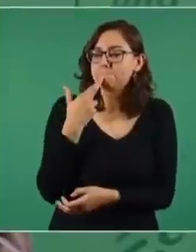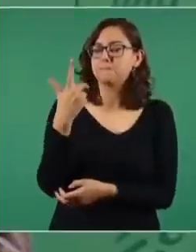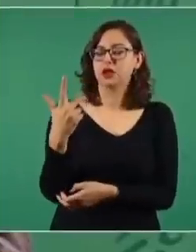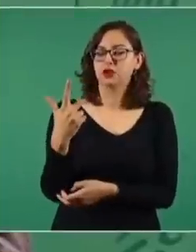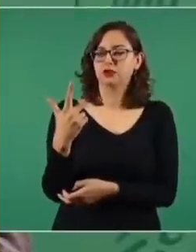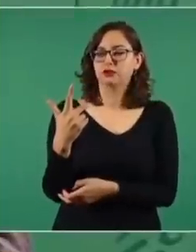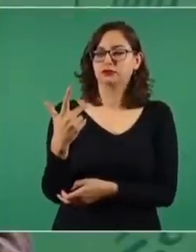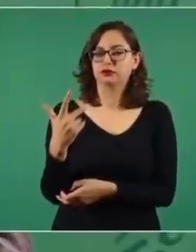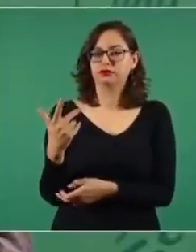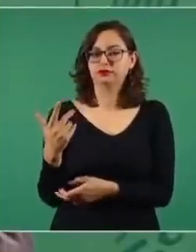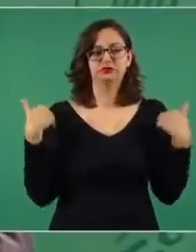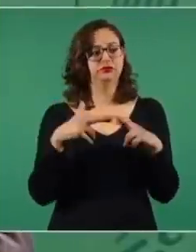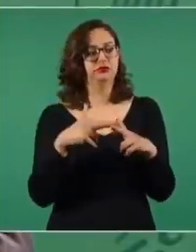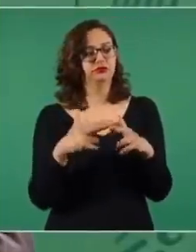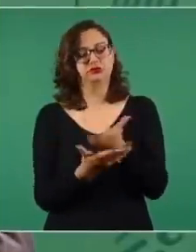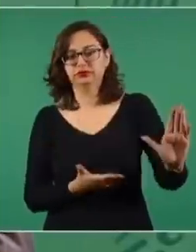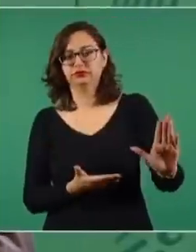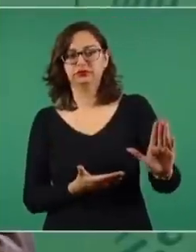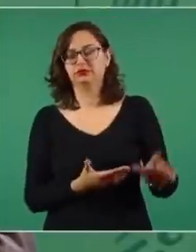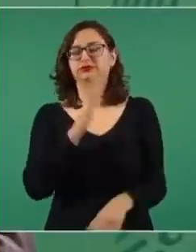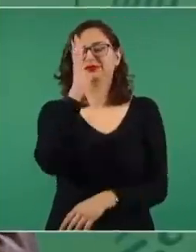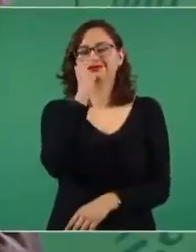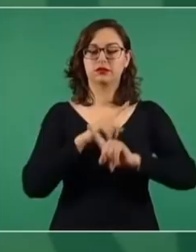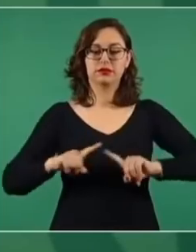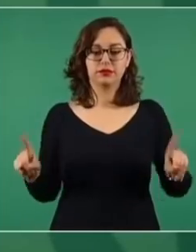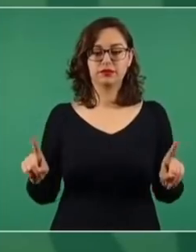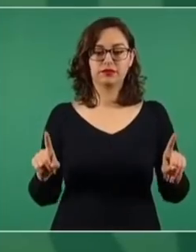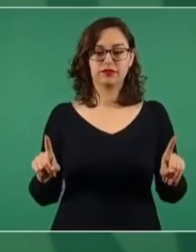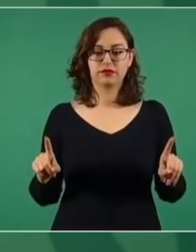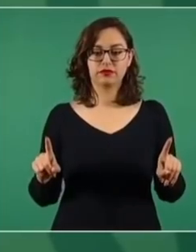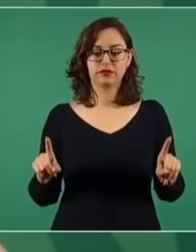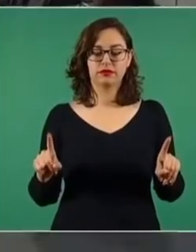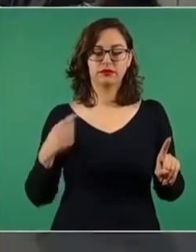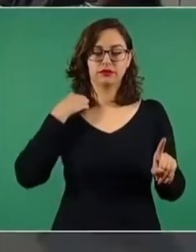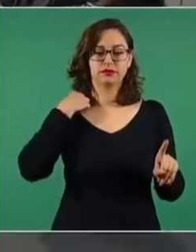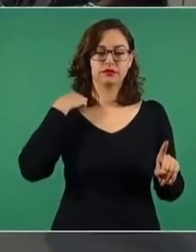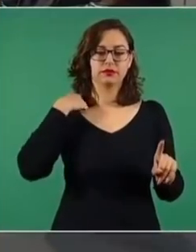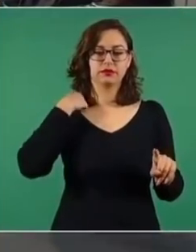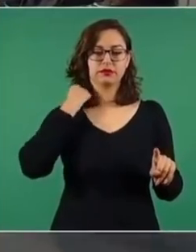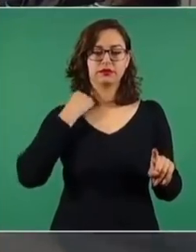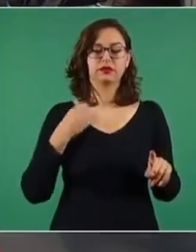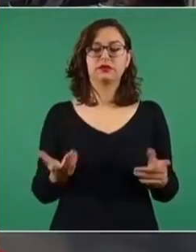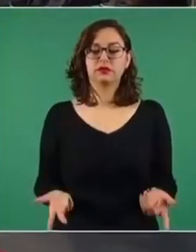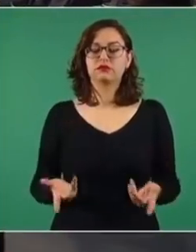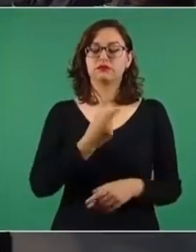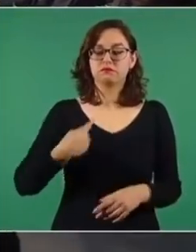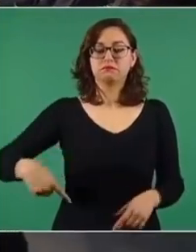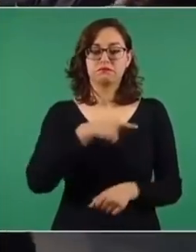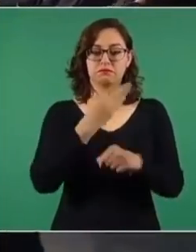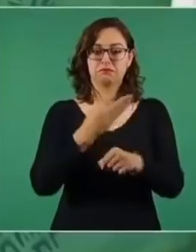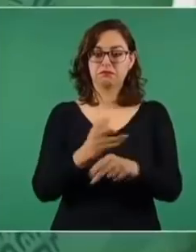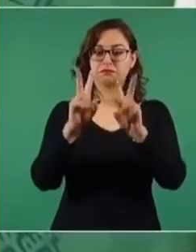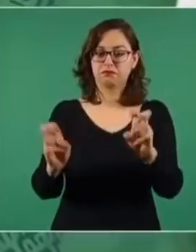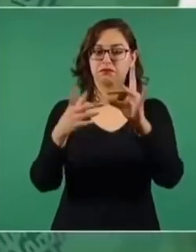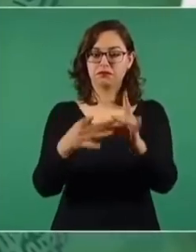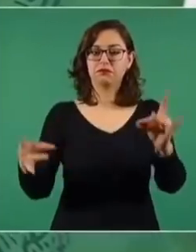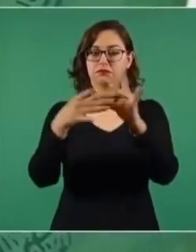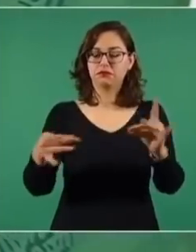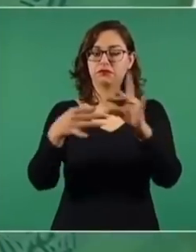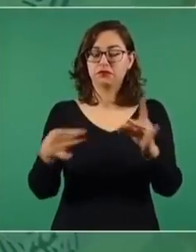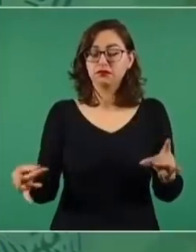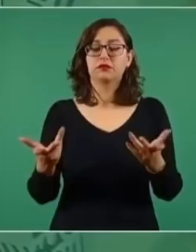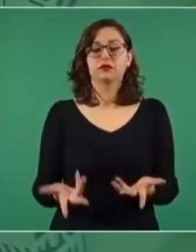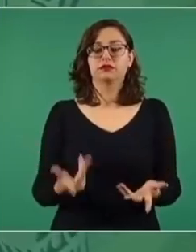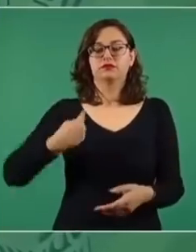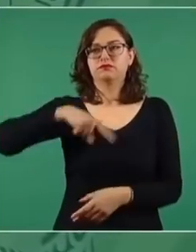calidad de la educación. Sin las maestras, sin los maestros, ¿cómo? Y estamos tratando el tema porque consideramos que lo mejor es